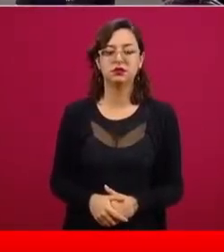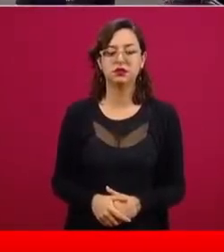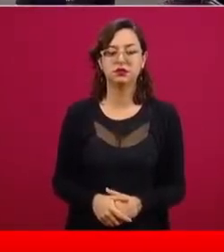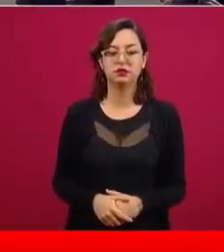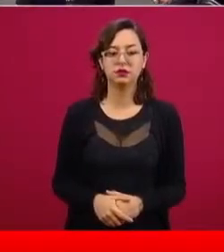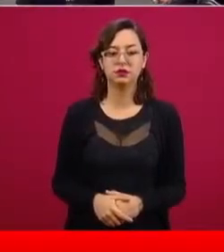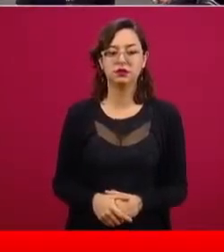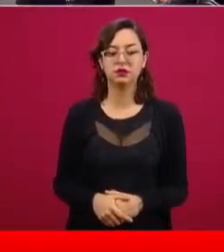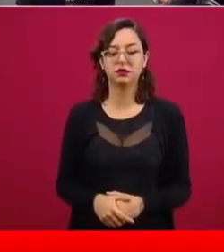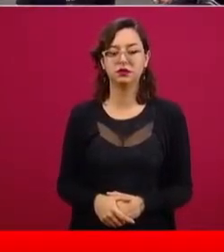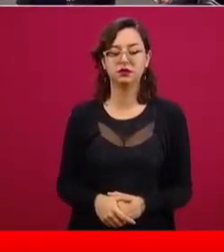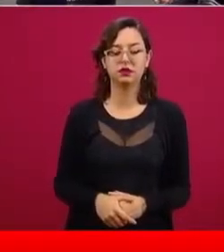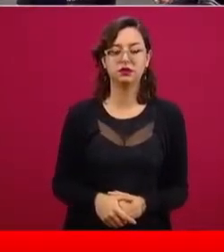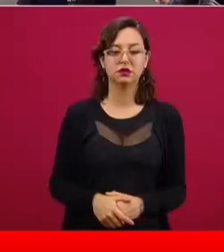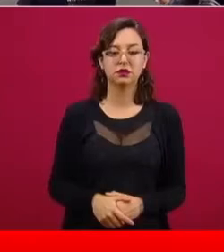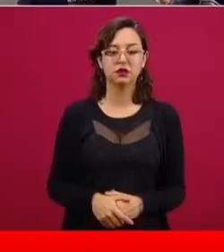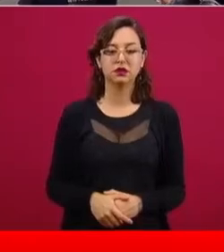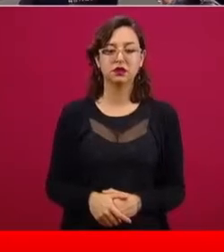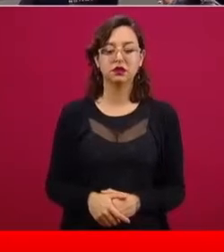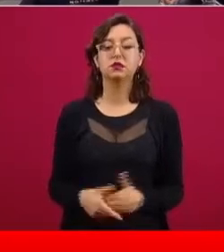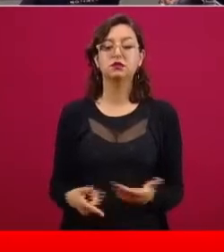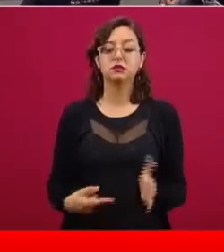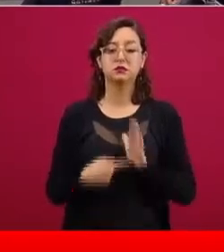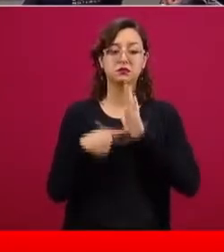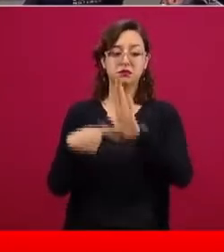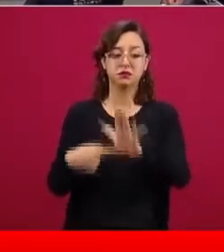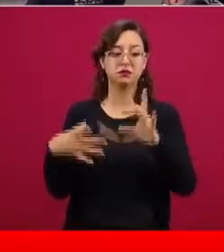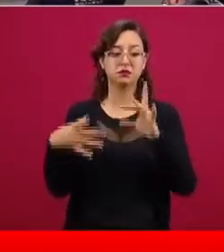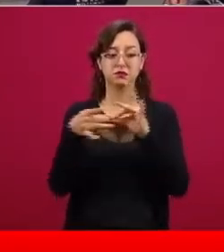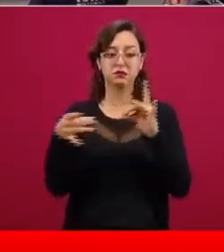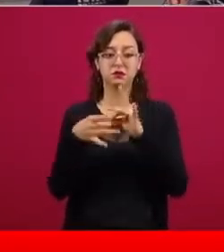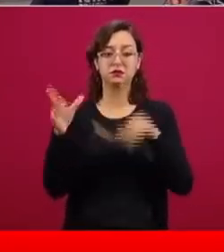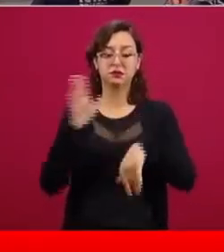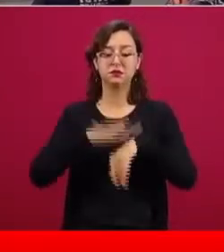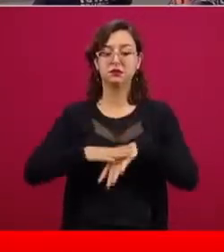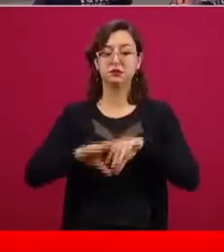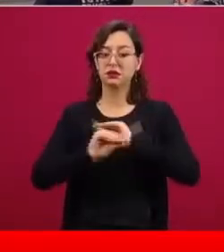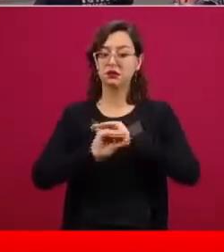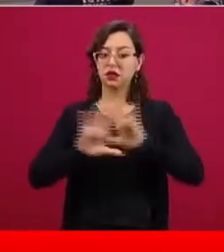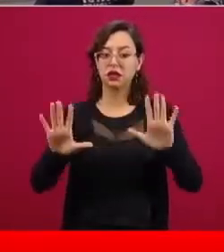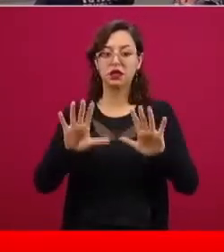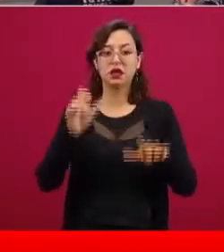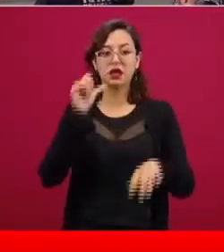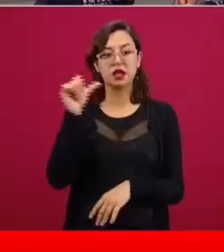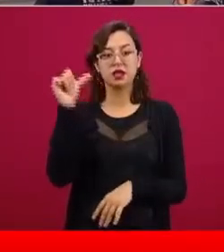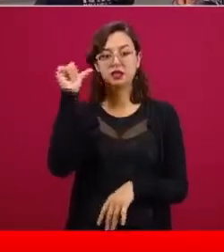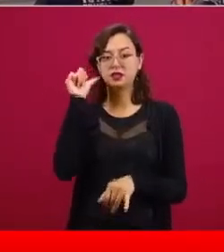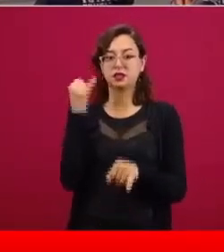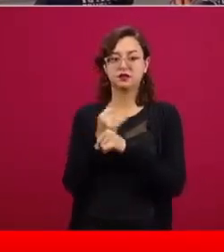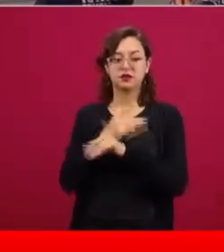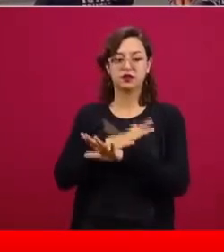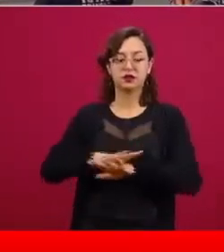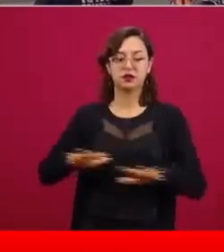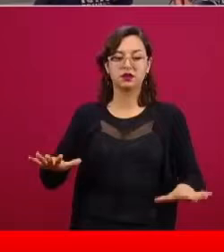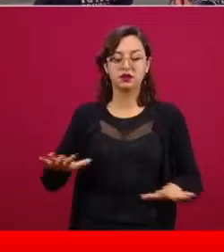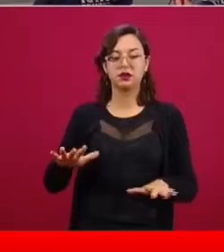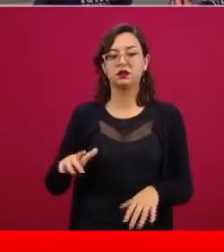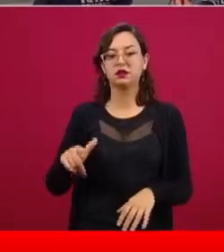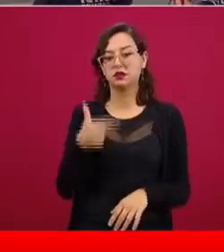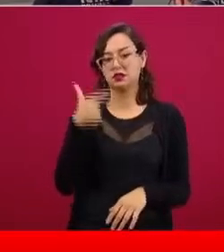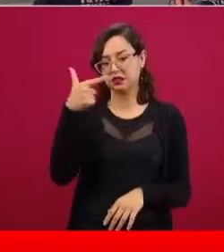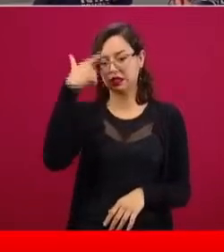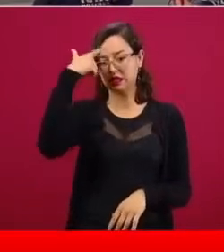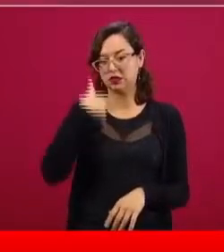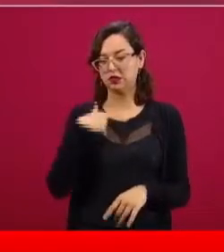Lo voy a presentar de manera expedita, dado que esta es la misma información que presentamos ayer a las 19 horas, es el